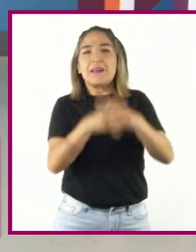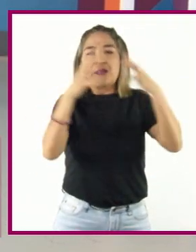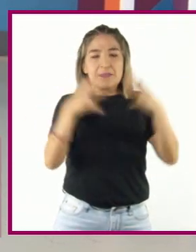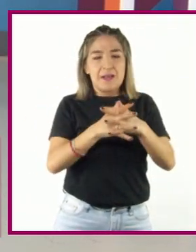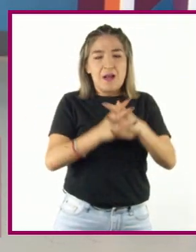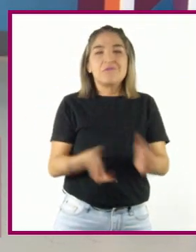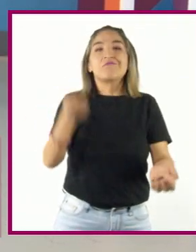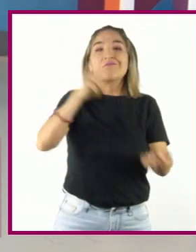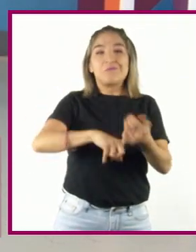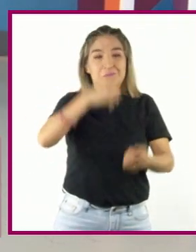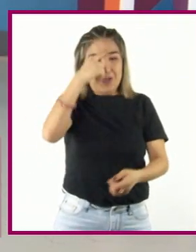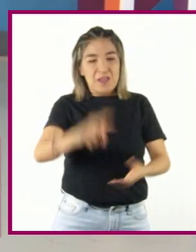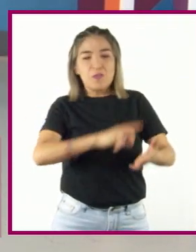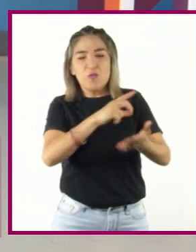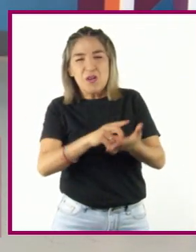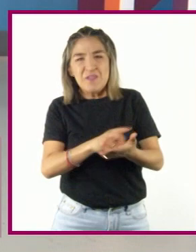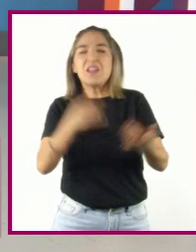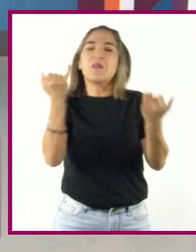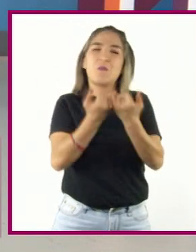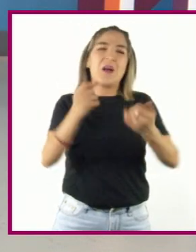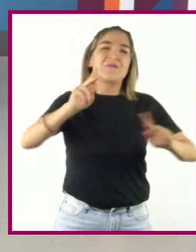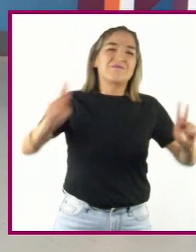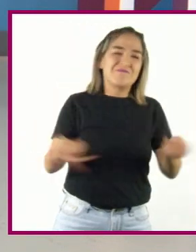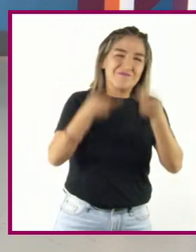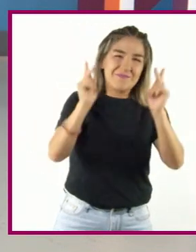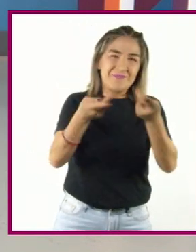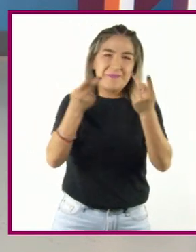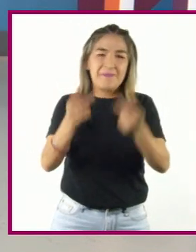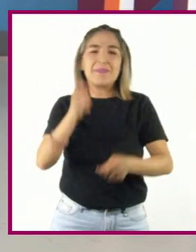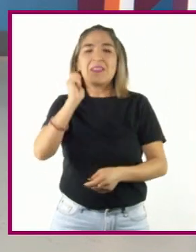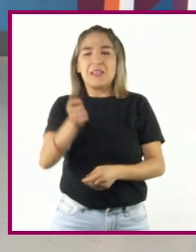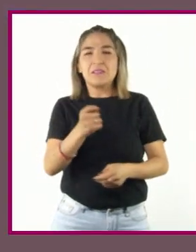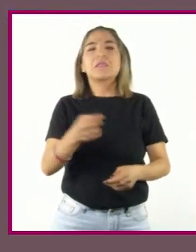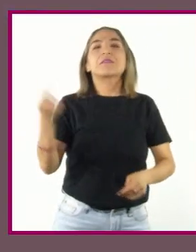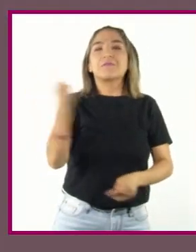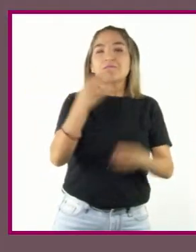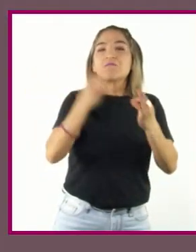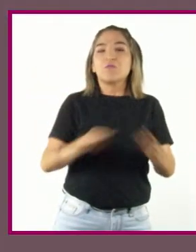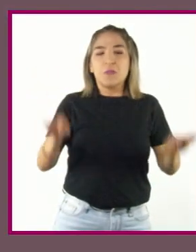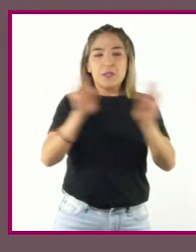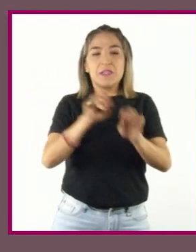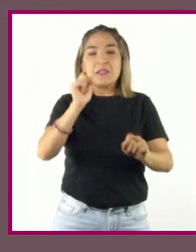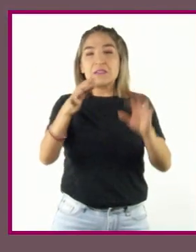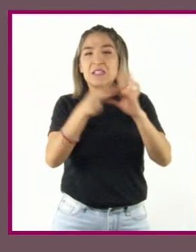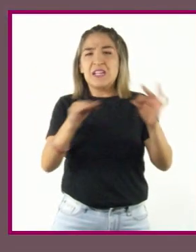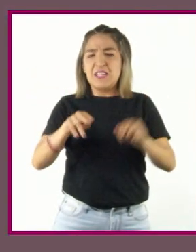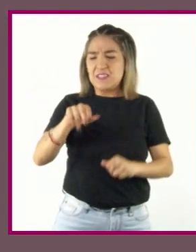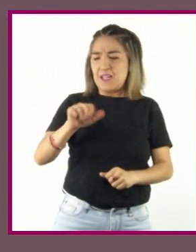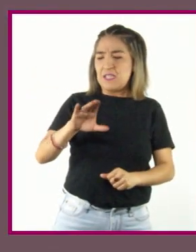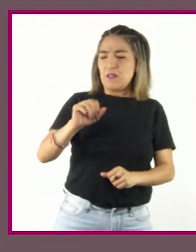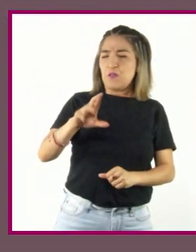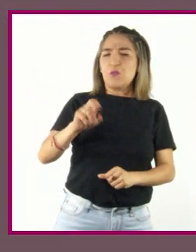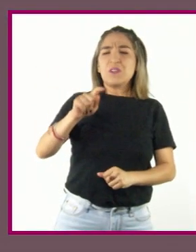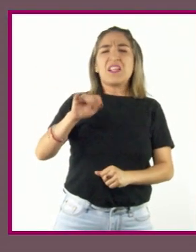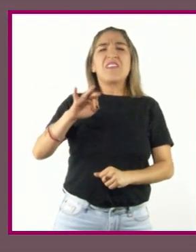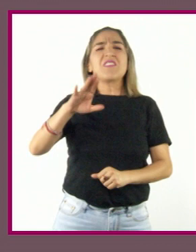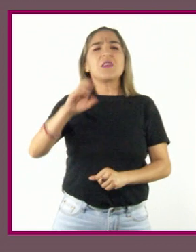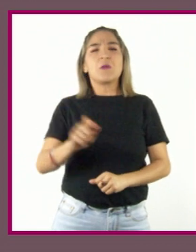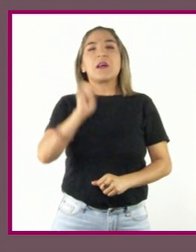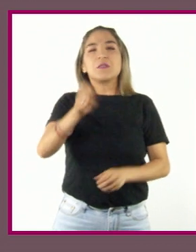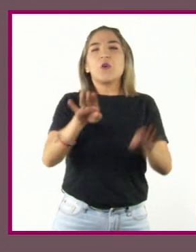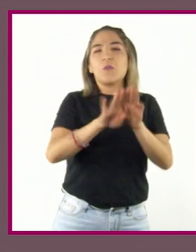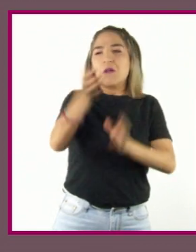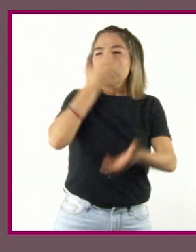guerra contra las drogas o contra el narcotráfico. Es importante precisar que la palabra narcotráfico hace referencia al